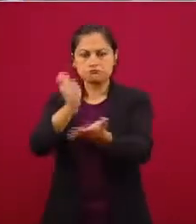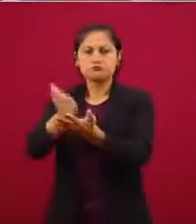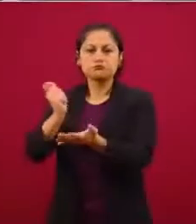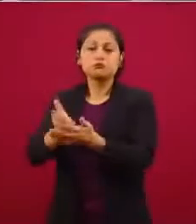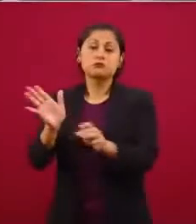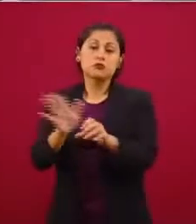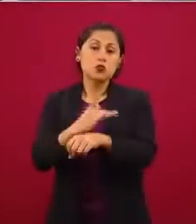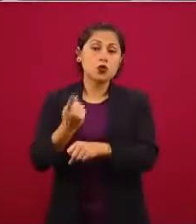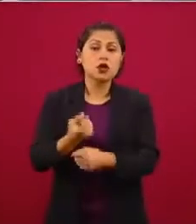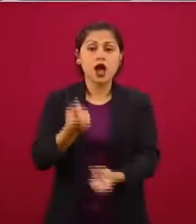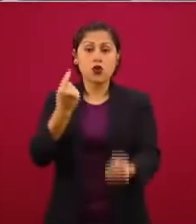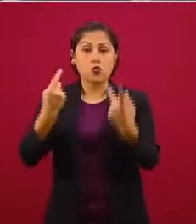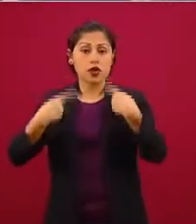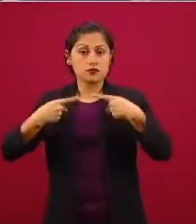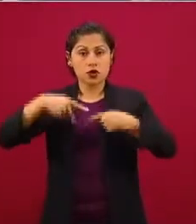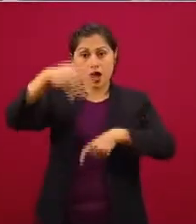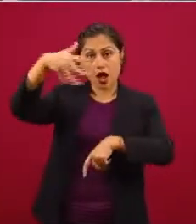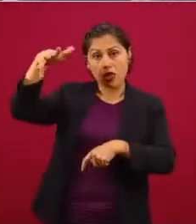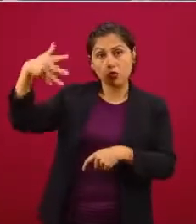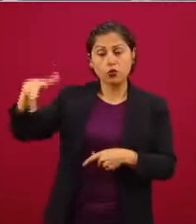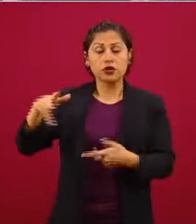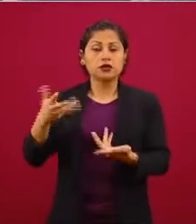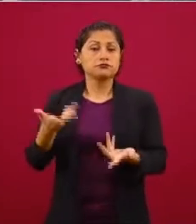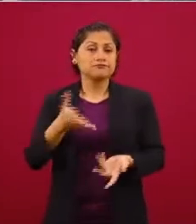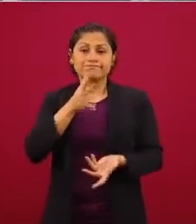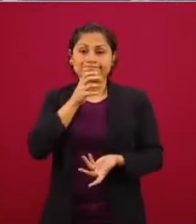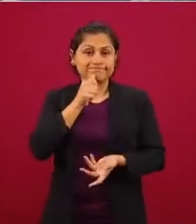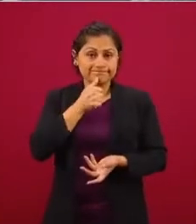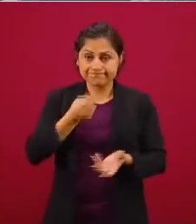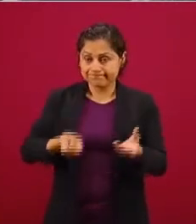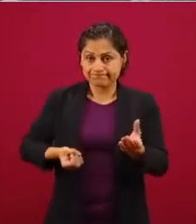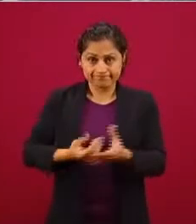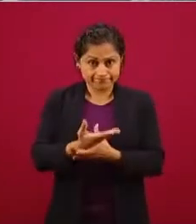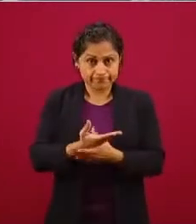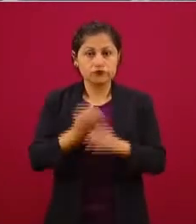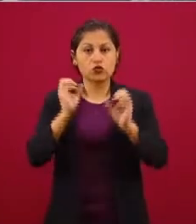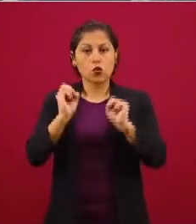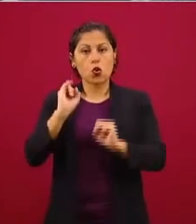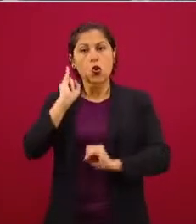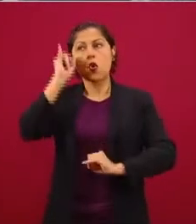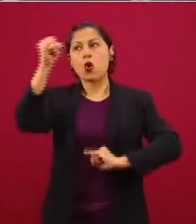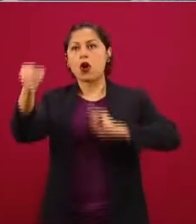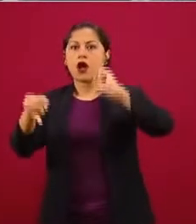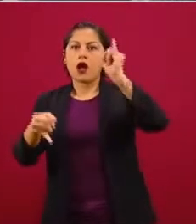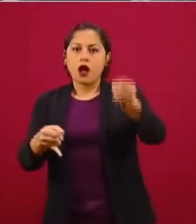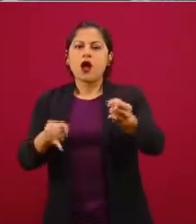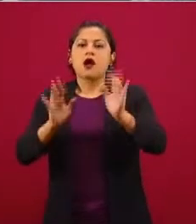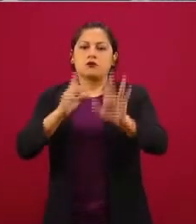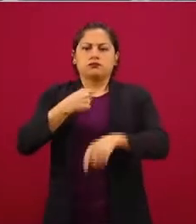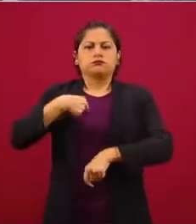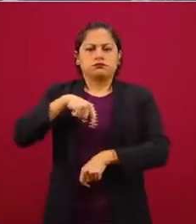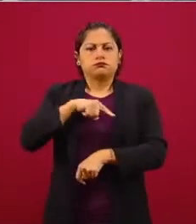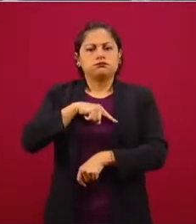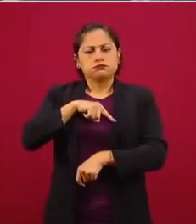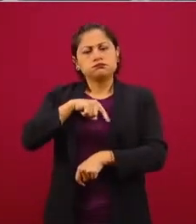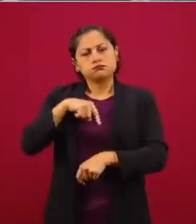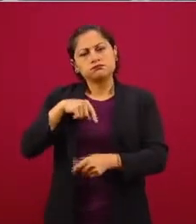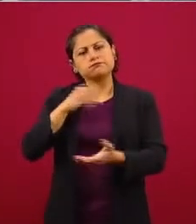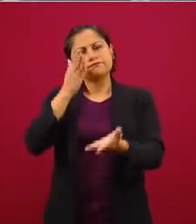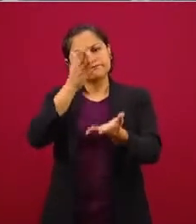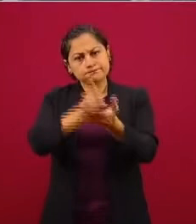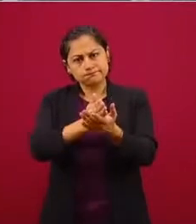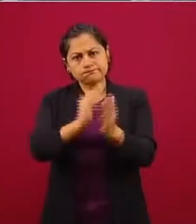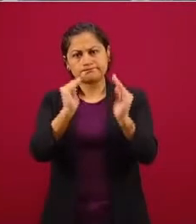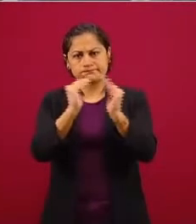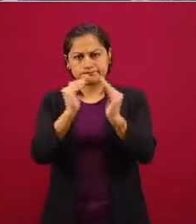postración o algunas comunidades que están muy lejanas para que ellos no se muevan y tenemos el acompañamiento de los